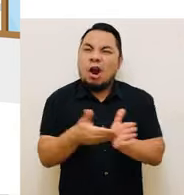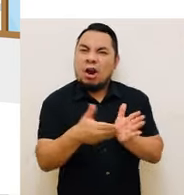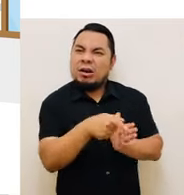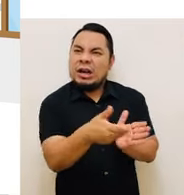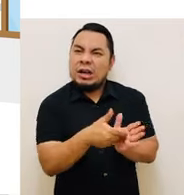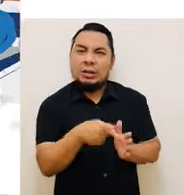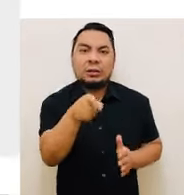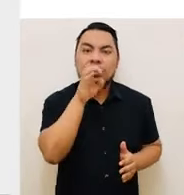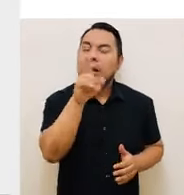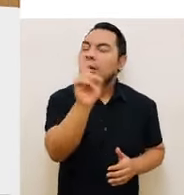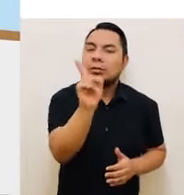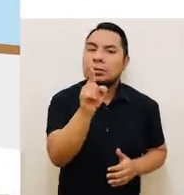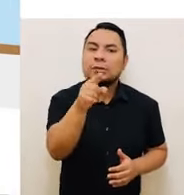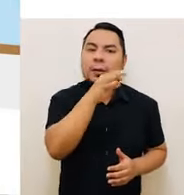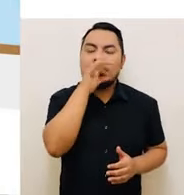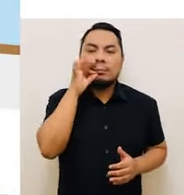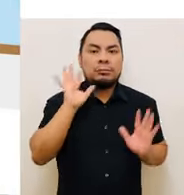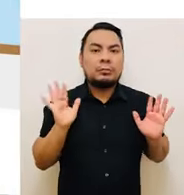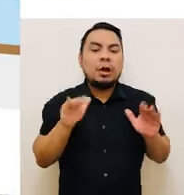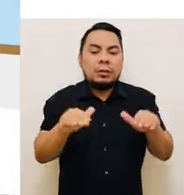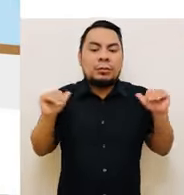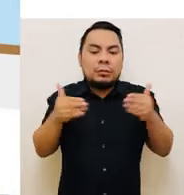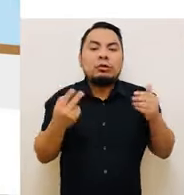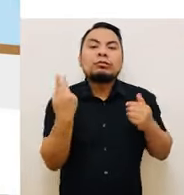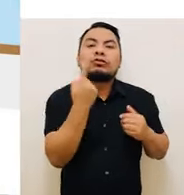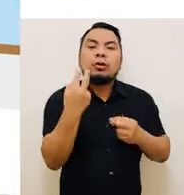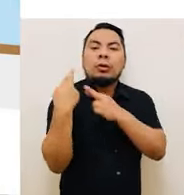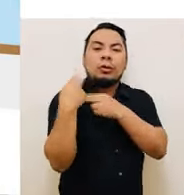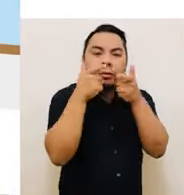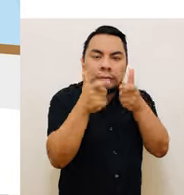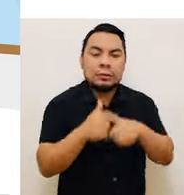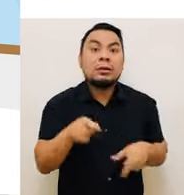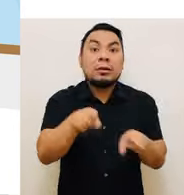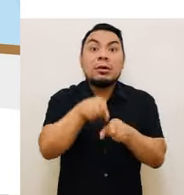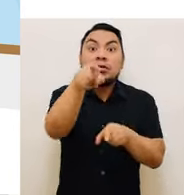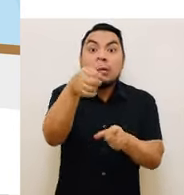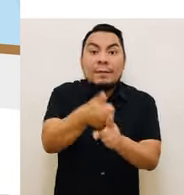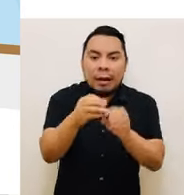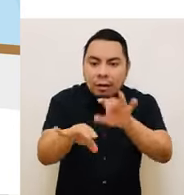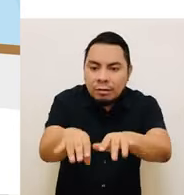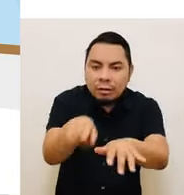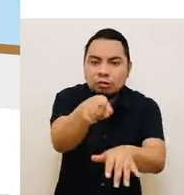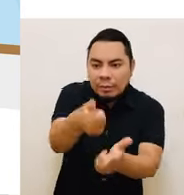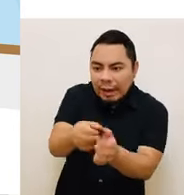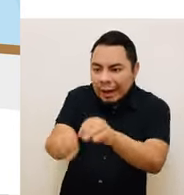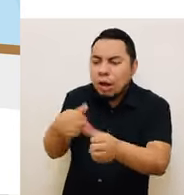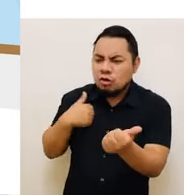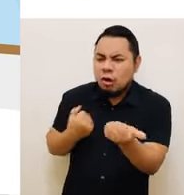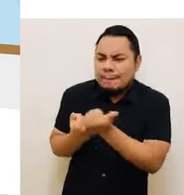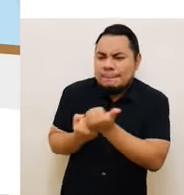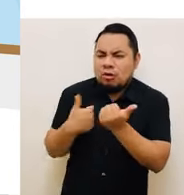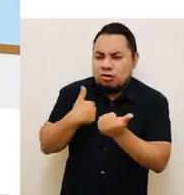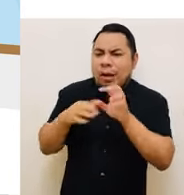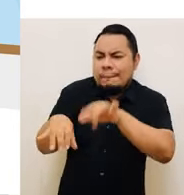cualquier lista o candidato. Manipular los dispositivos o los equipos electrónicos de la solución tecnológica de apoyo al